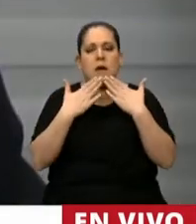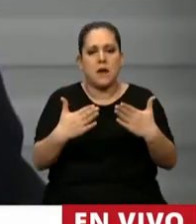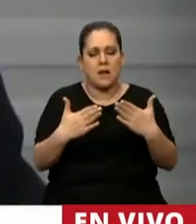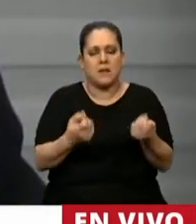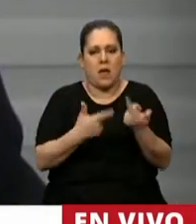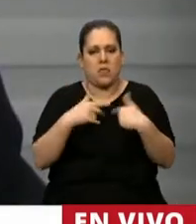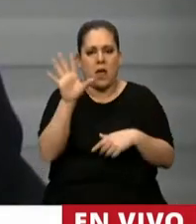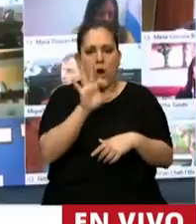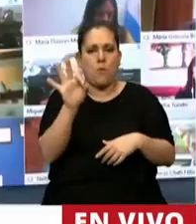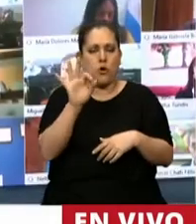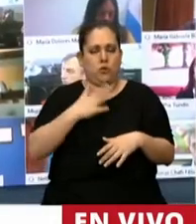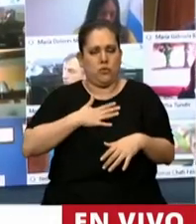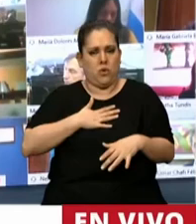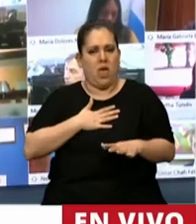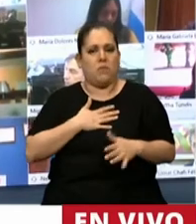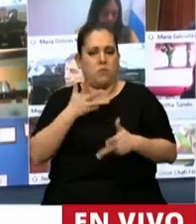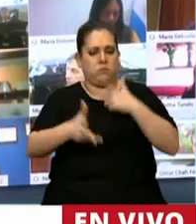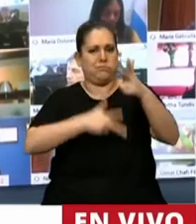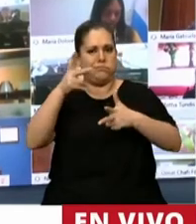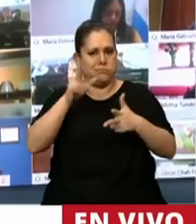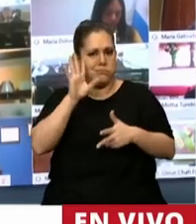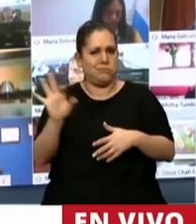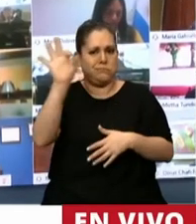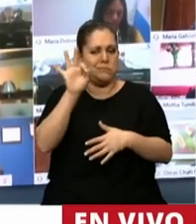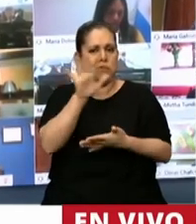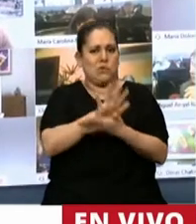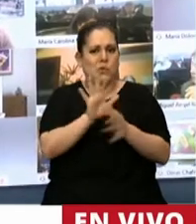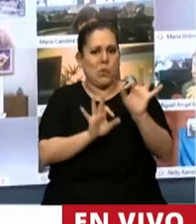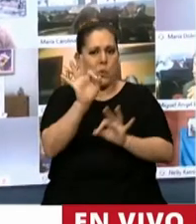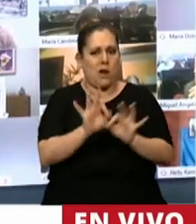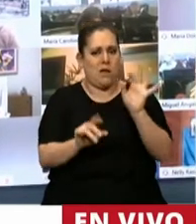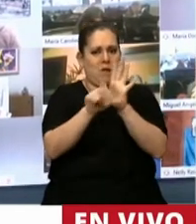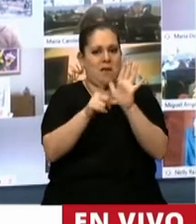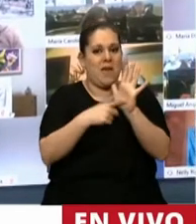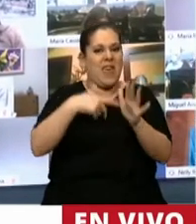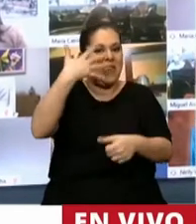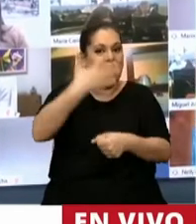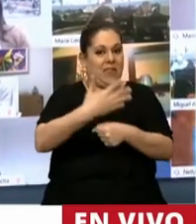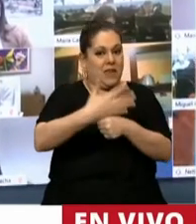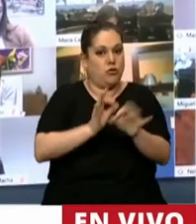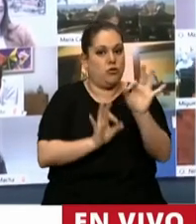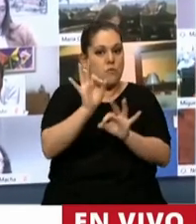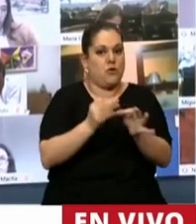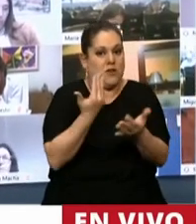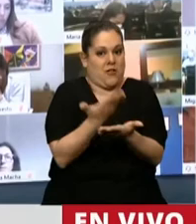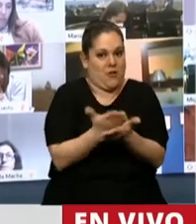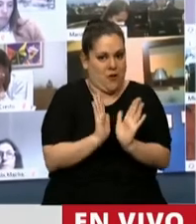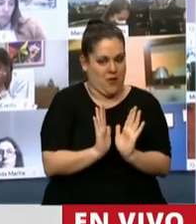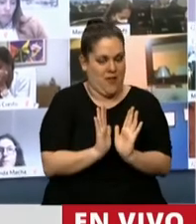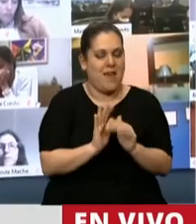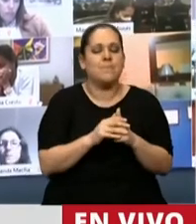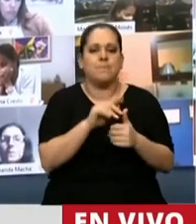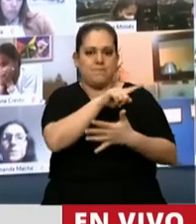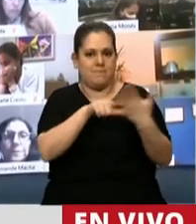mi punto de vista respecto a uno de los proyectos que hoy nos convoca, el quinto proyecto de ley que estamos tratando esta noche, el de la